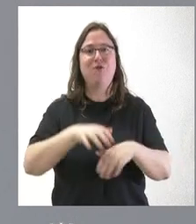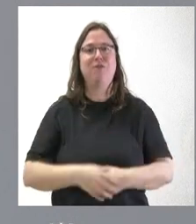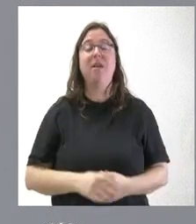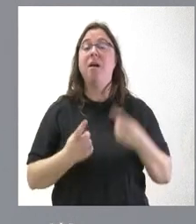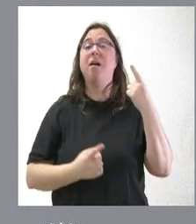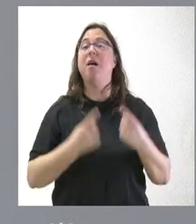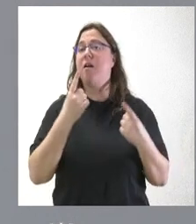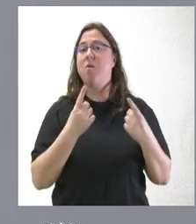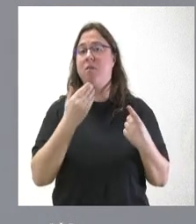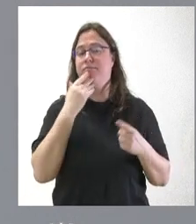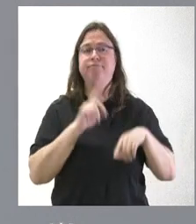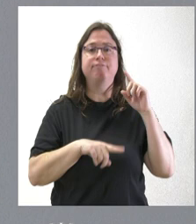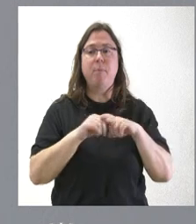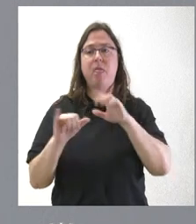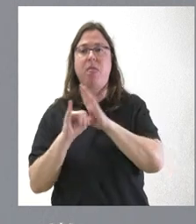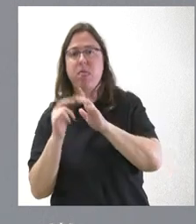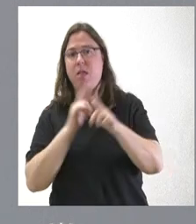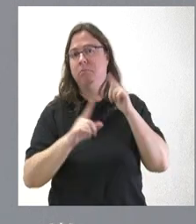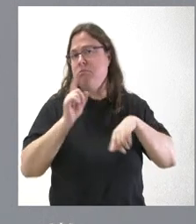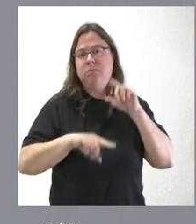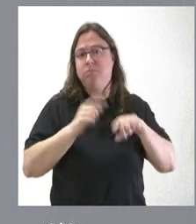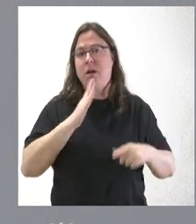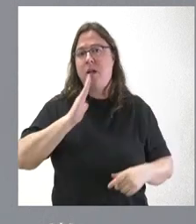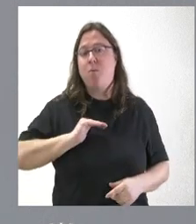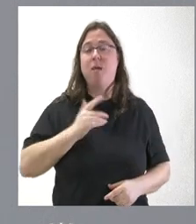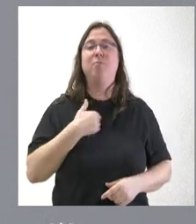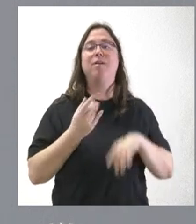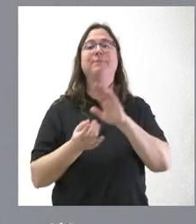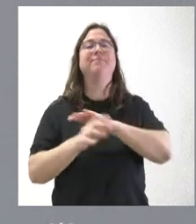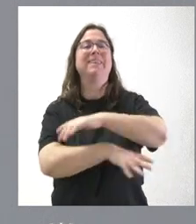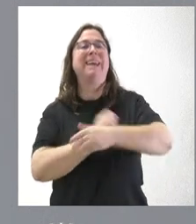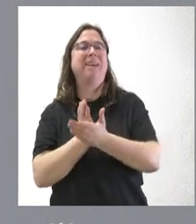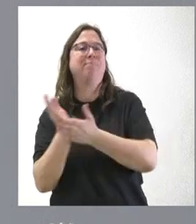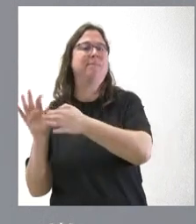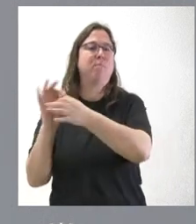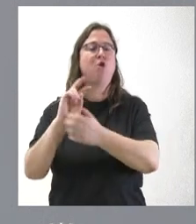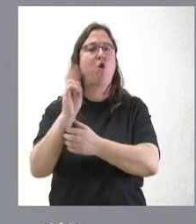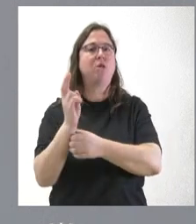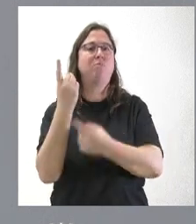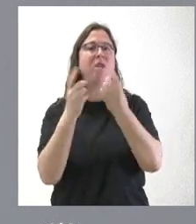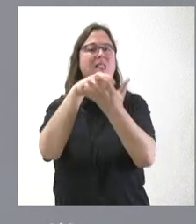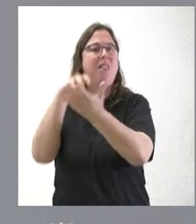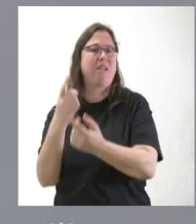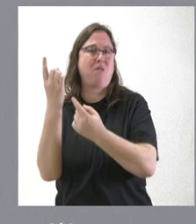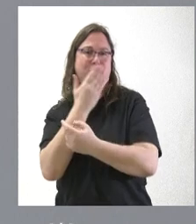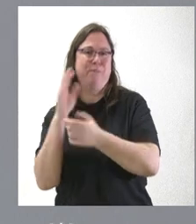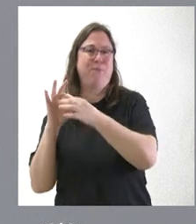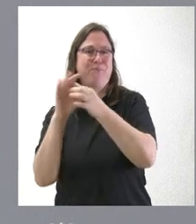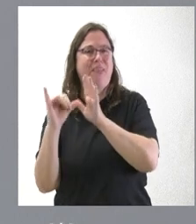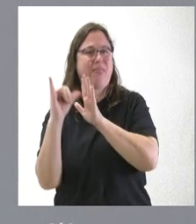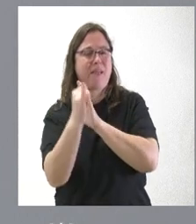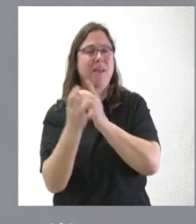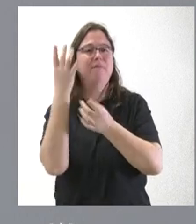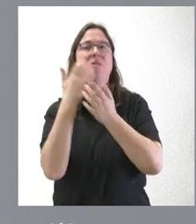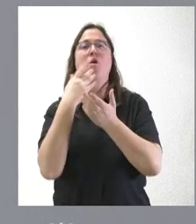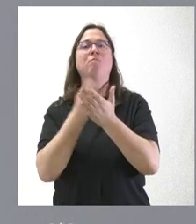actividades que, en función de la proximidad, pues puede ser oportuno que hubiera una cuenta tesorera asignada a algunos centros educativos para actividades como